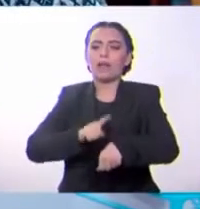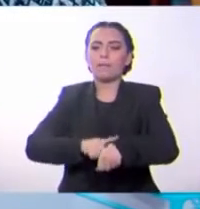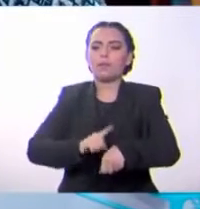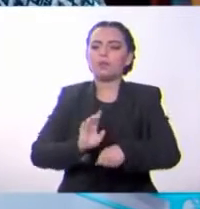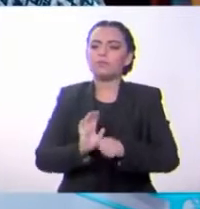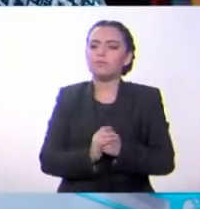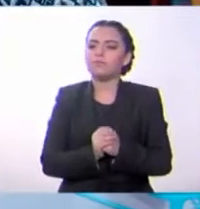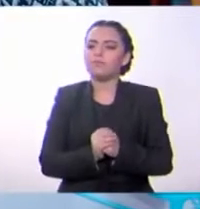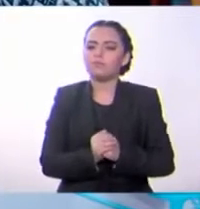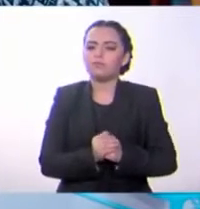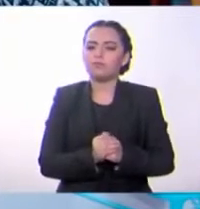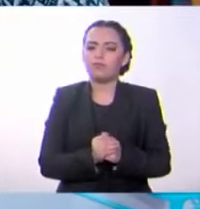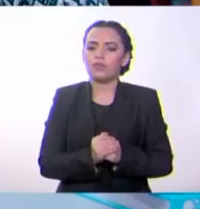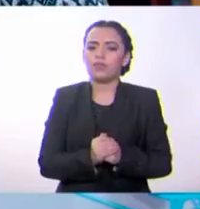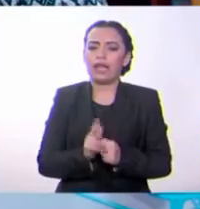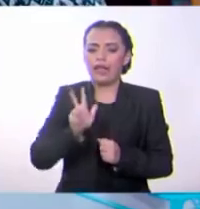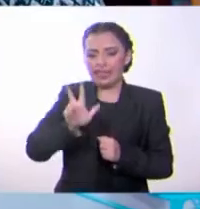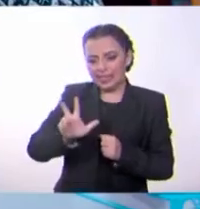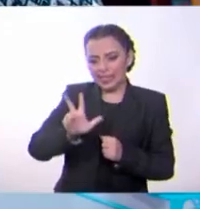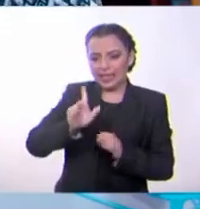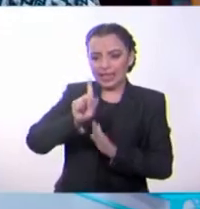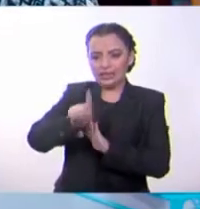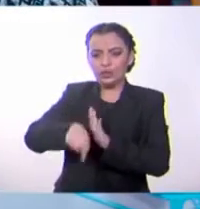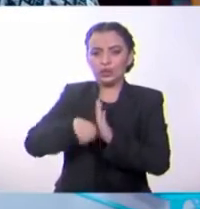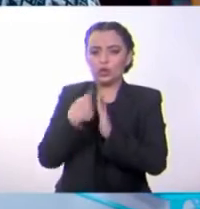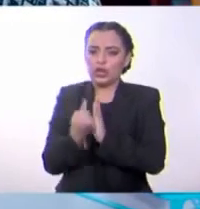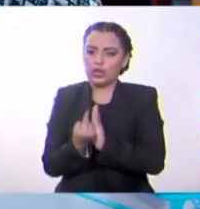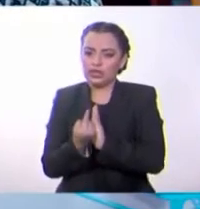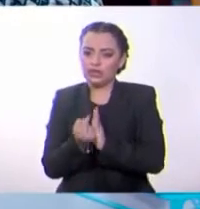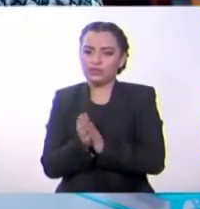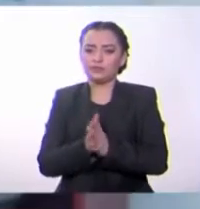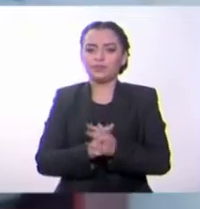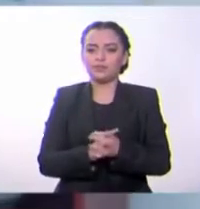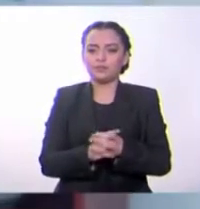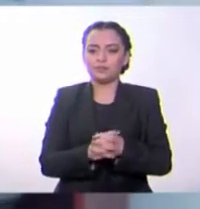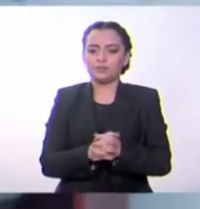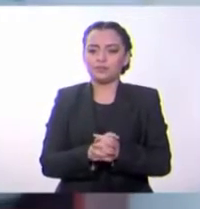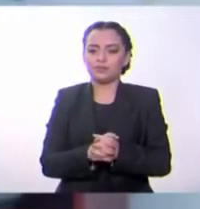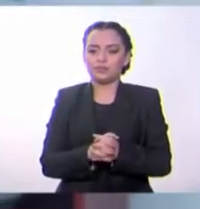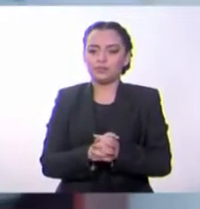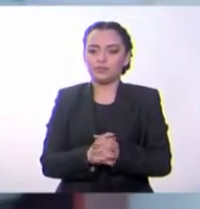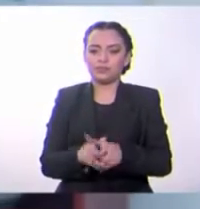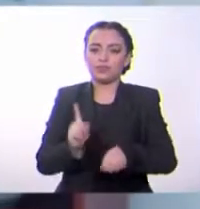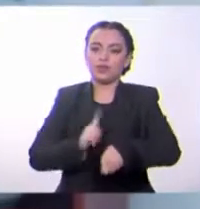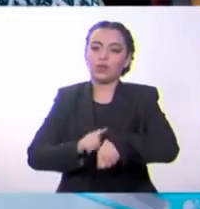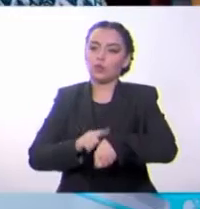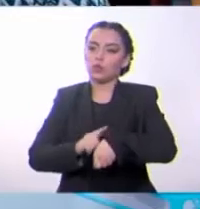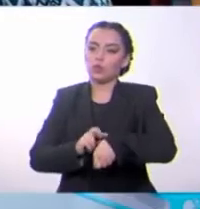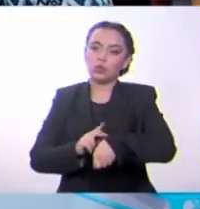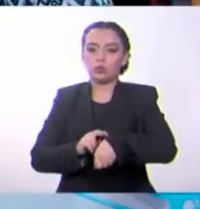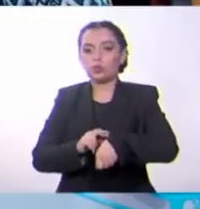¡Mmm! ¡Por tres horas! Veremos cuánto creces. ¡Corre cronómetro!